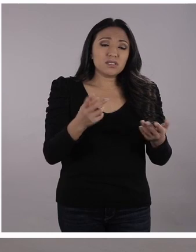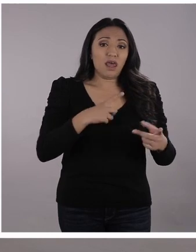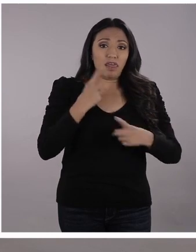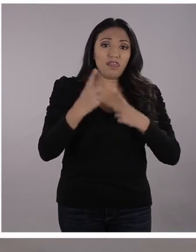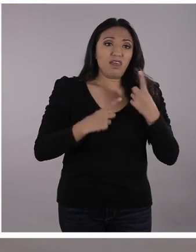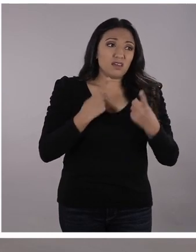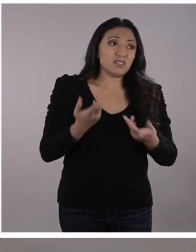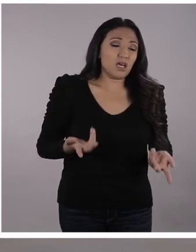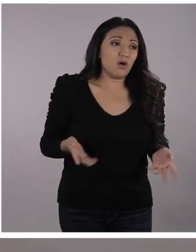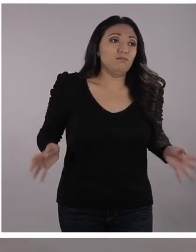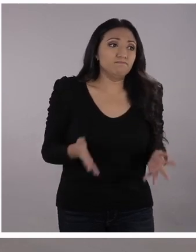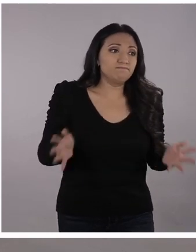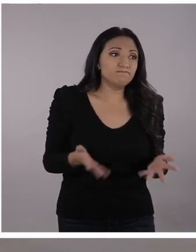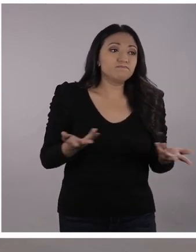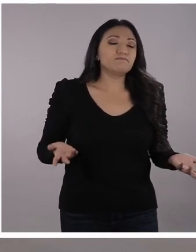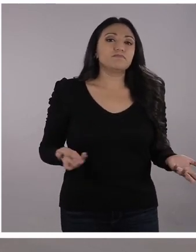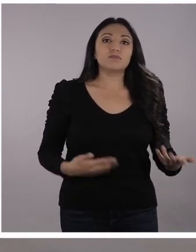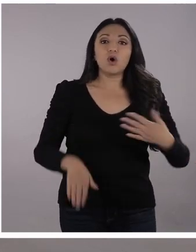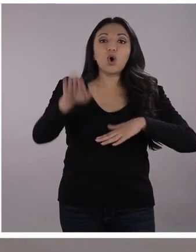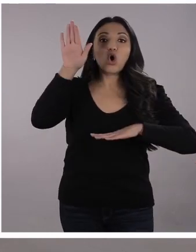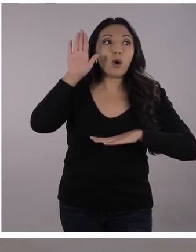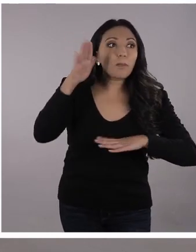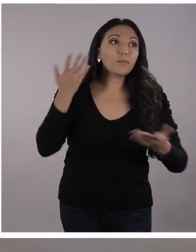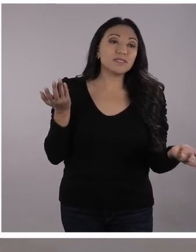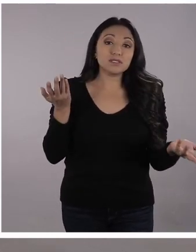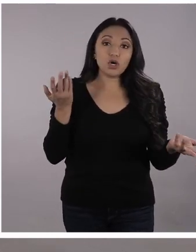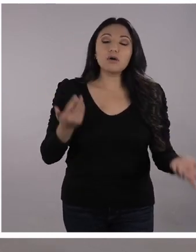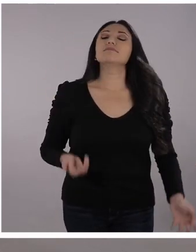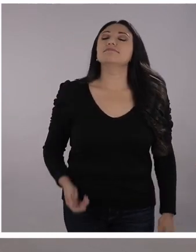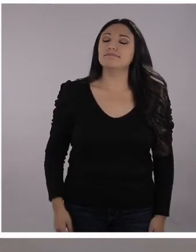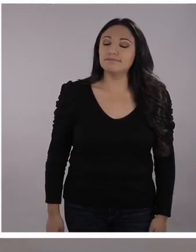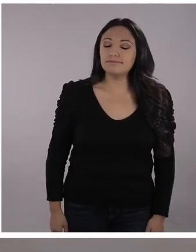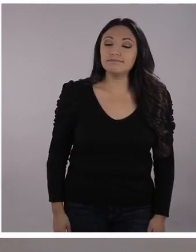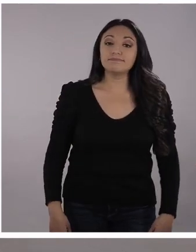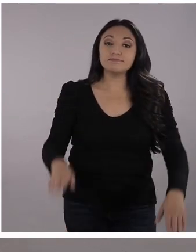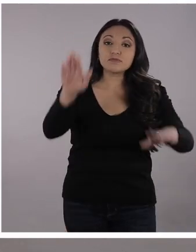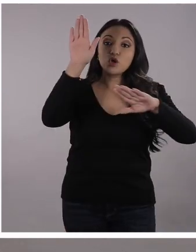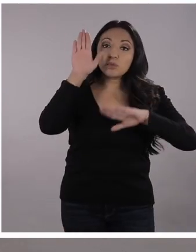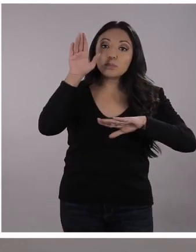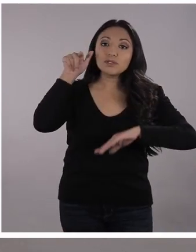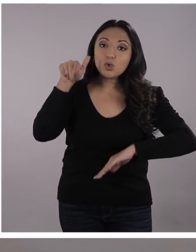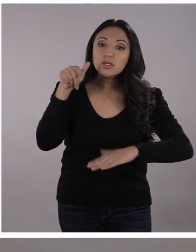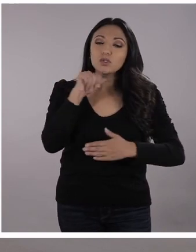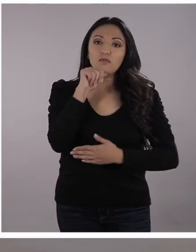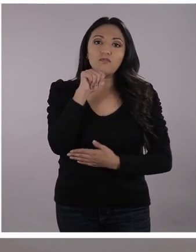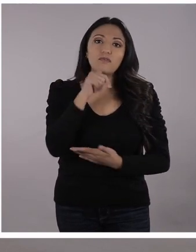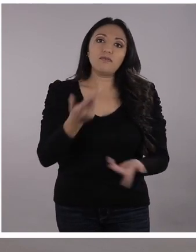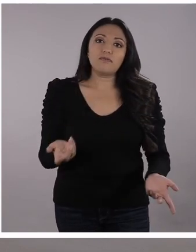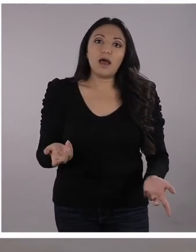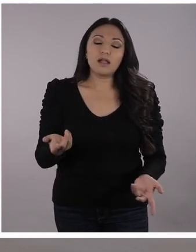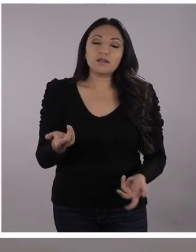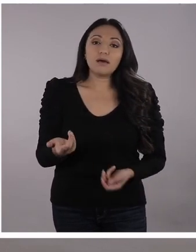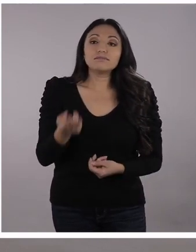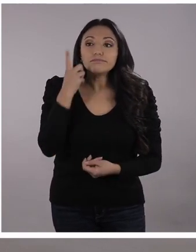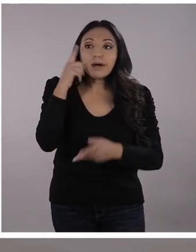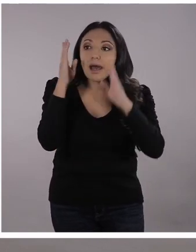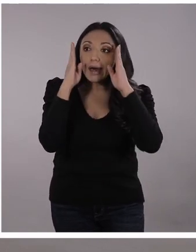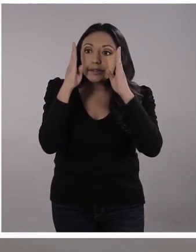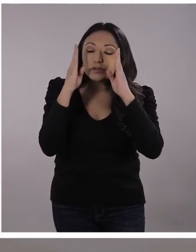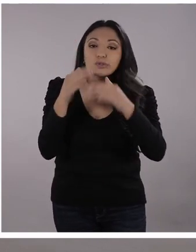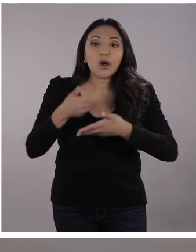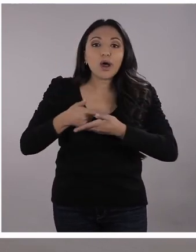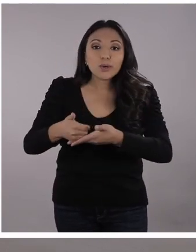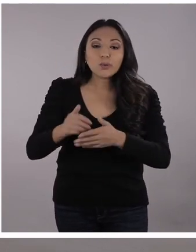gana, tal vez el interés. El compromiso. Exacto. La motivación. De hacer algo por nuestros